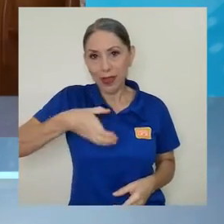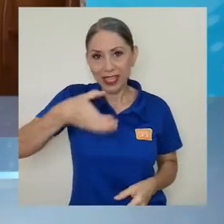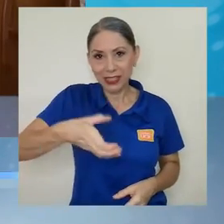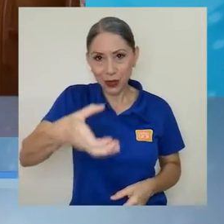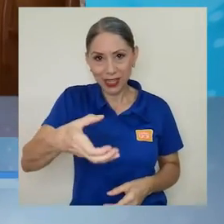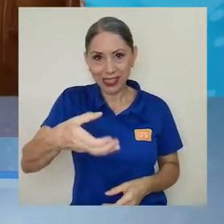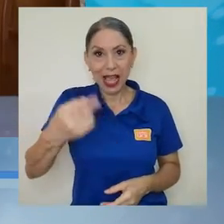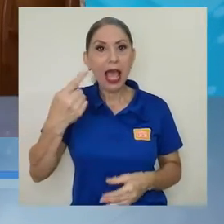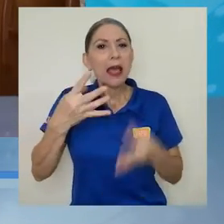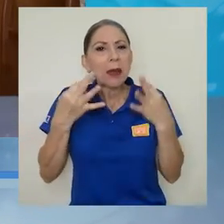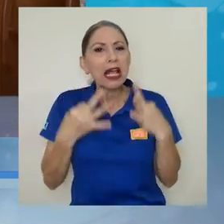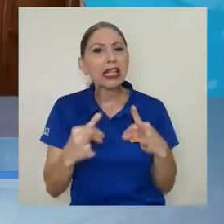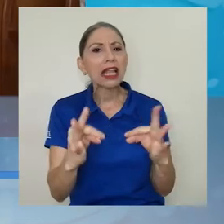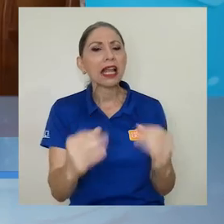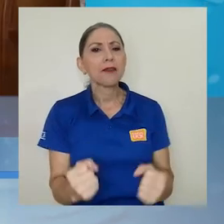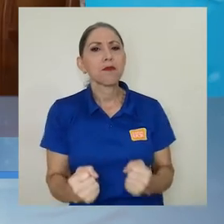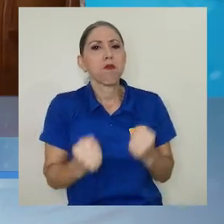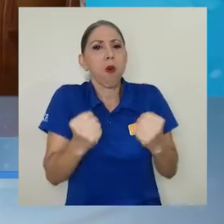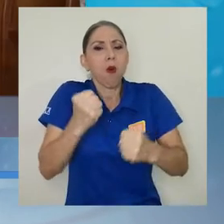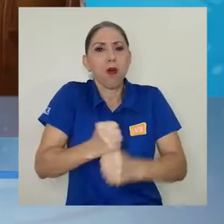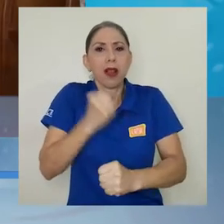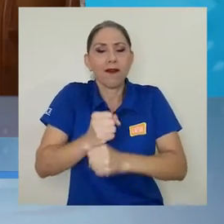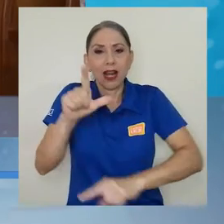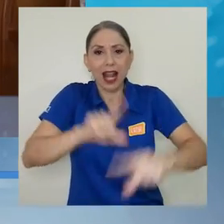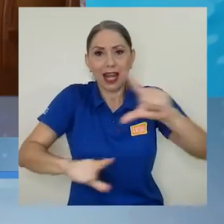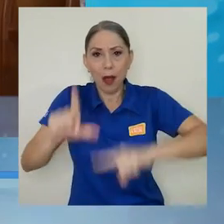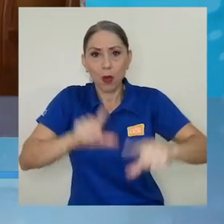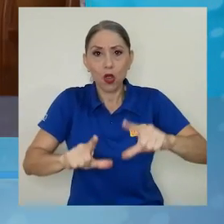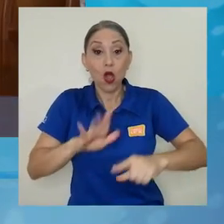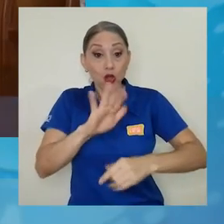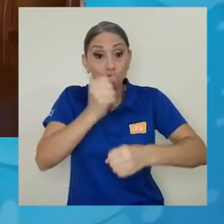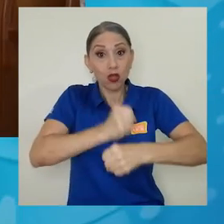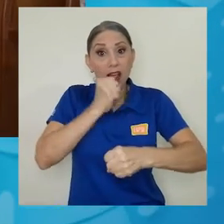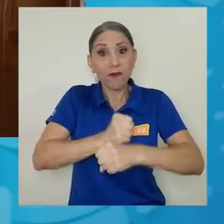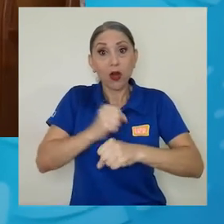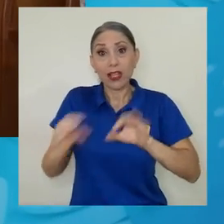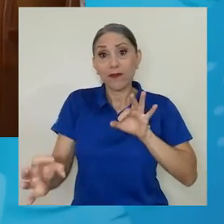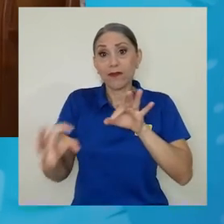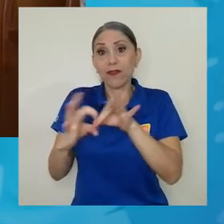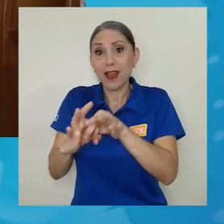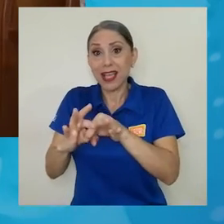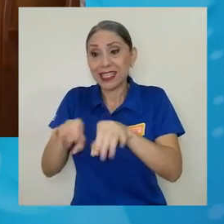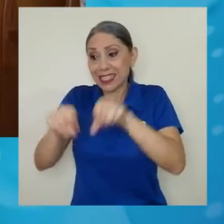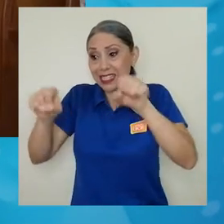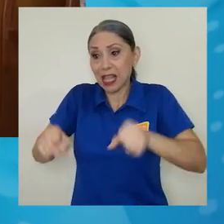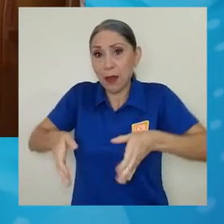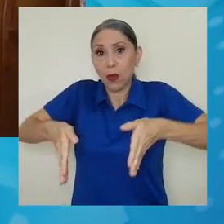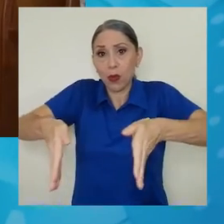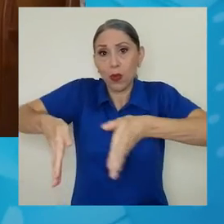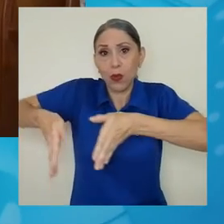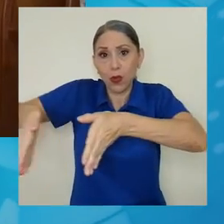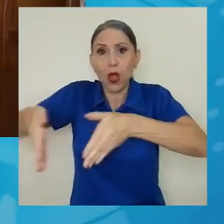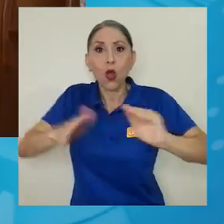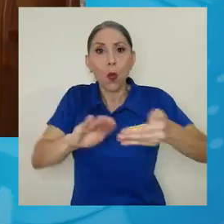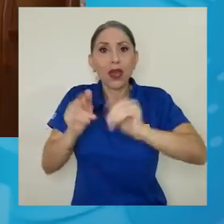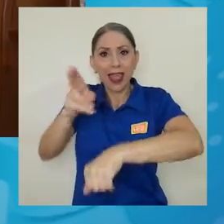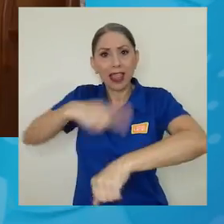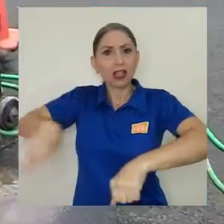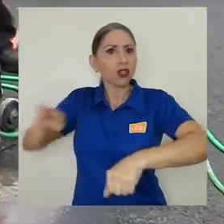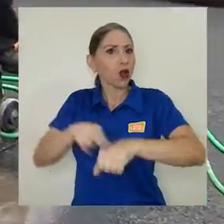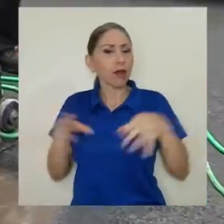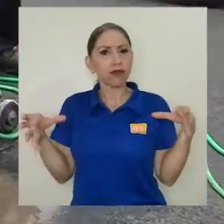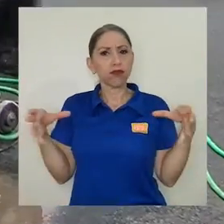trabajo del laboratorio, cómo maximizar sus aportes al sistema vial nacional, a la sociedad en conjunto y ayudarles también